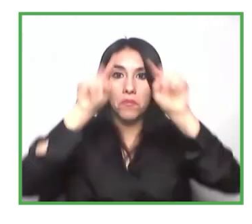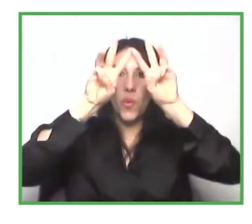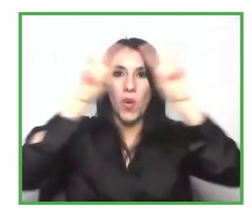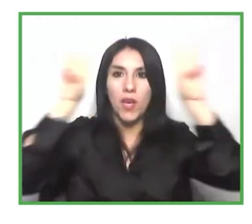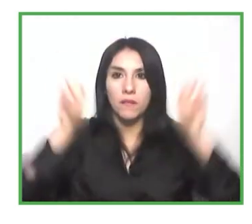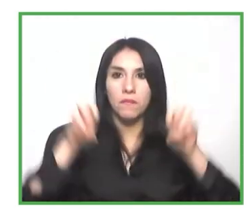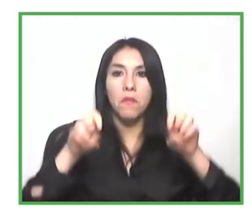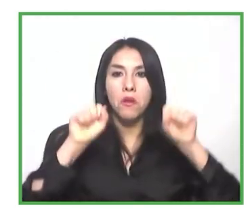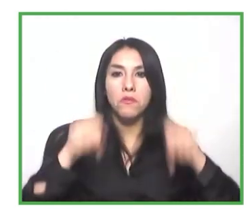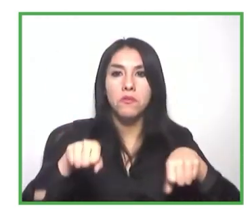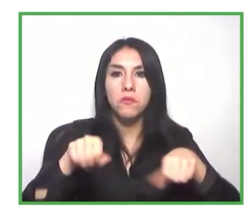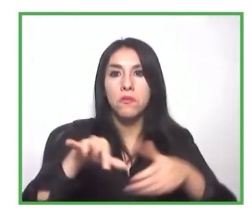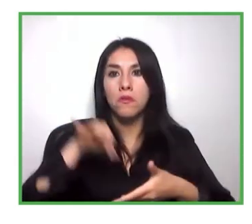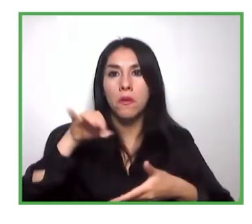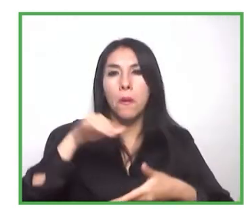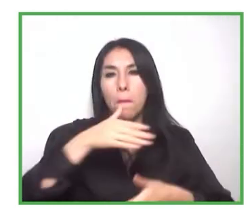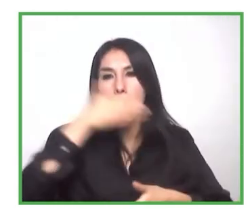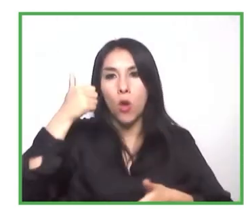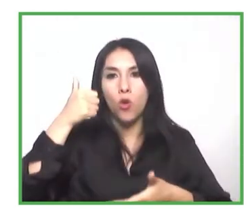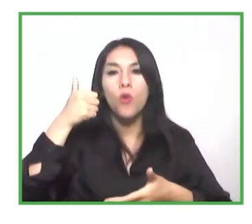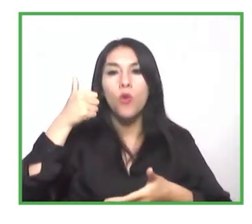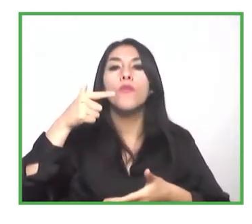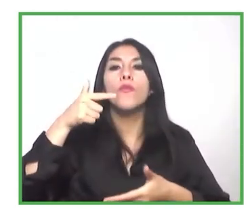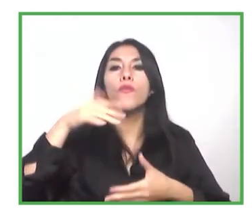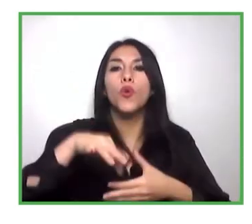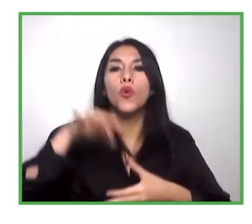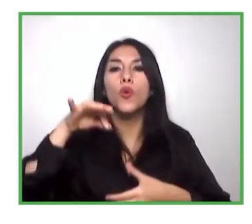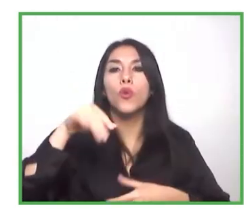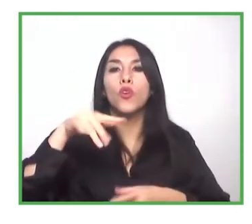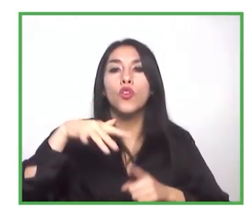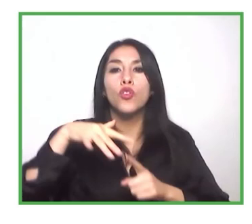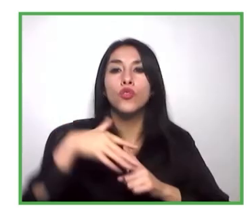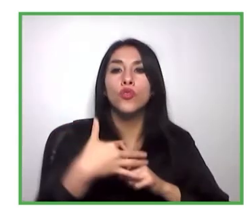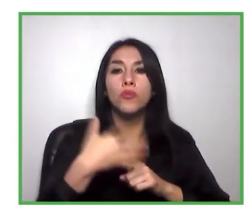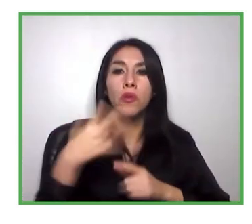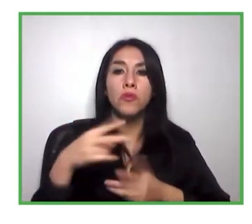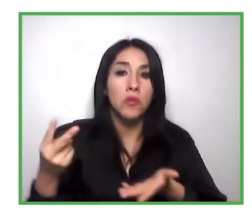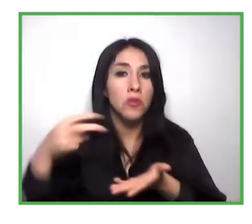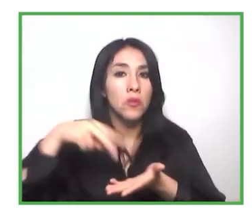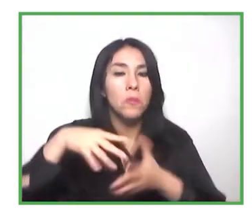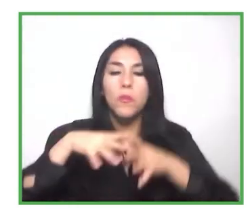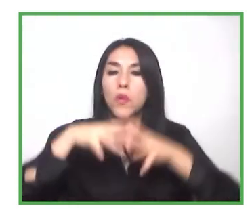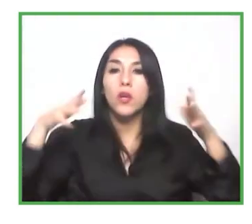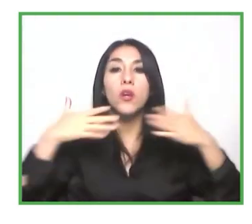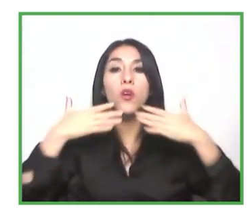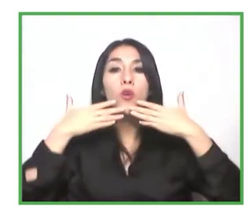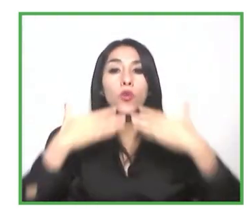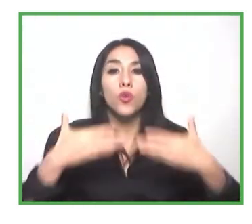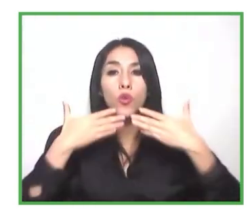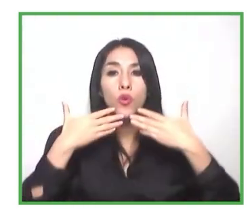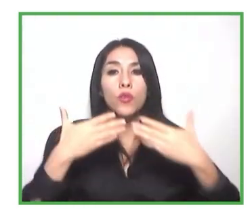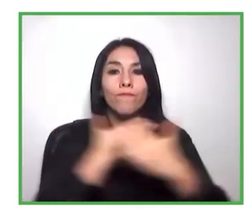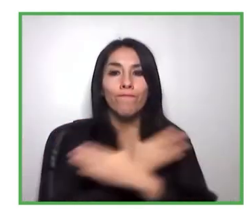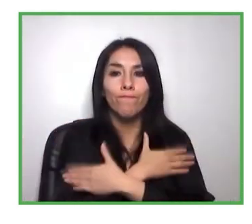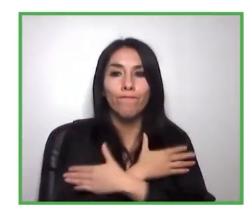dentro de este contexto donde estamos parados. Así que bien, muchas gracias a todos. Hasta luego y nos vemos en una siguiente ocasión.